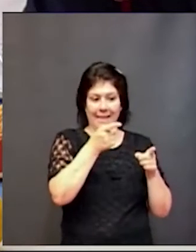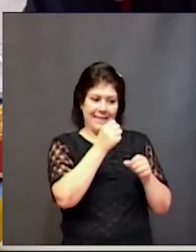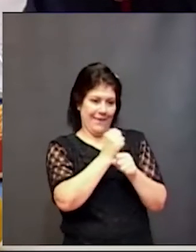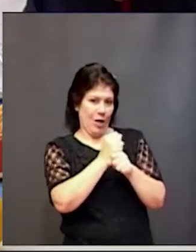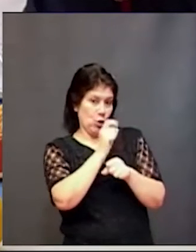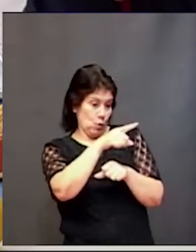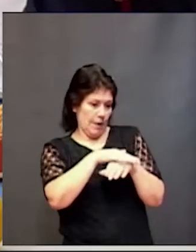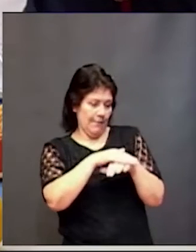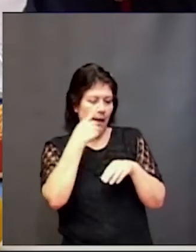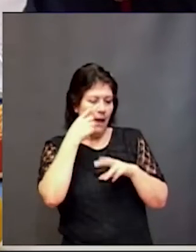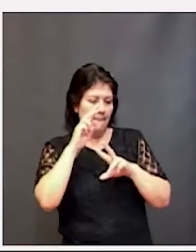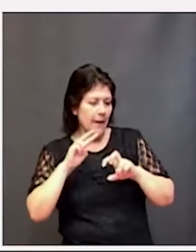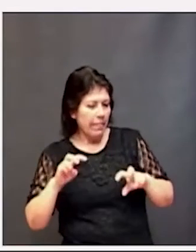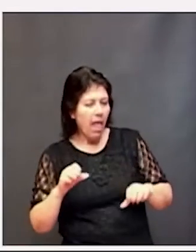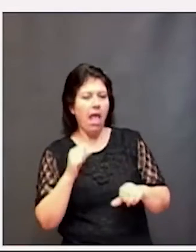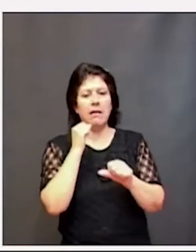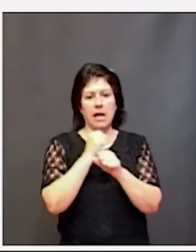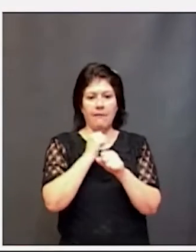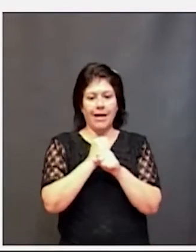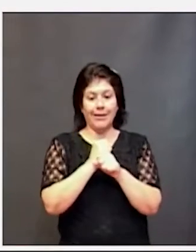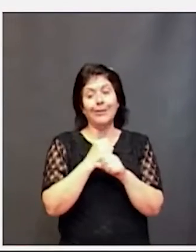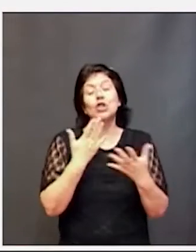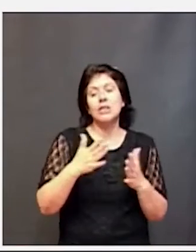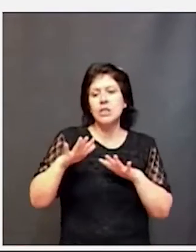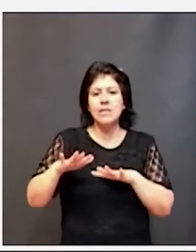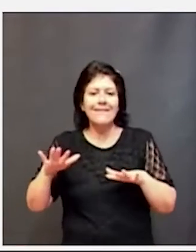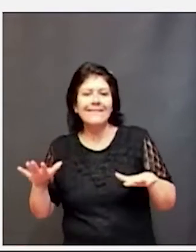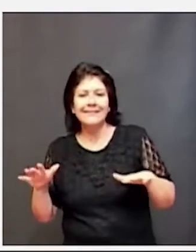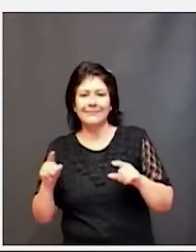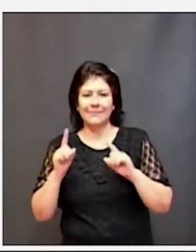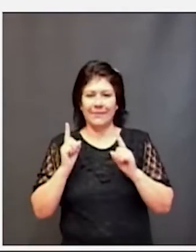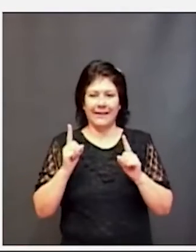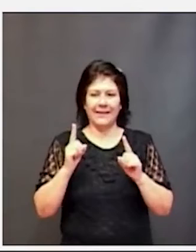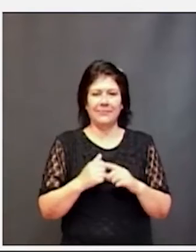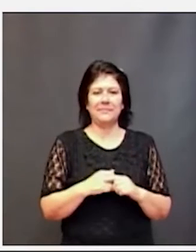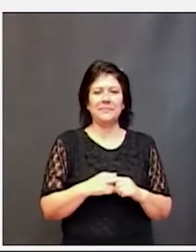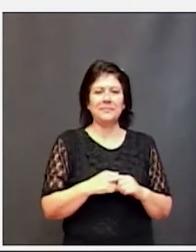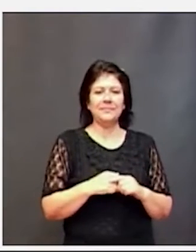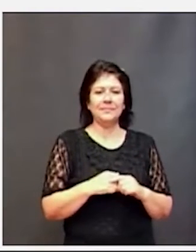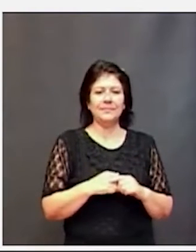investigar y los chicos también pueden utilizar estos